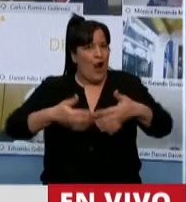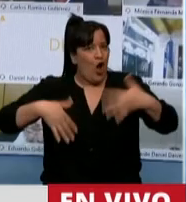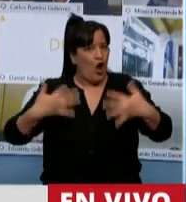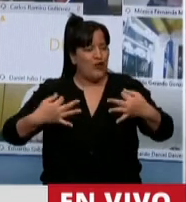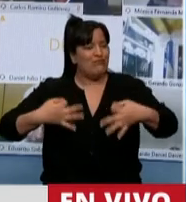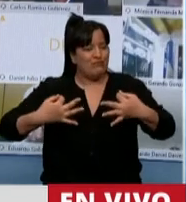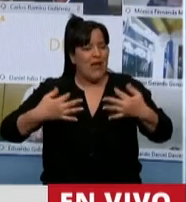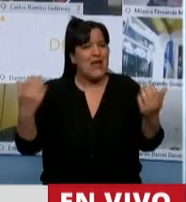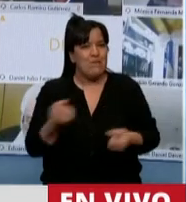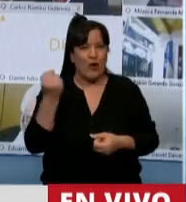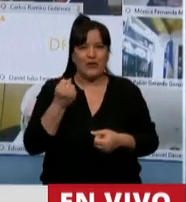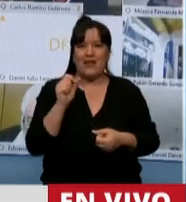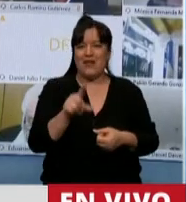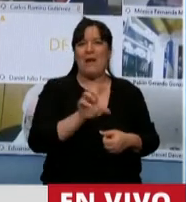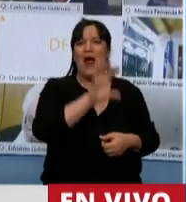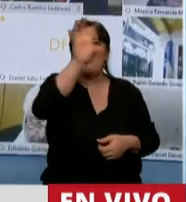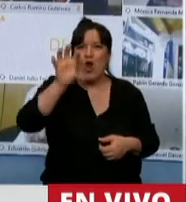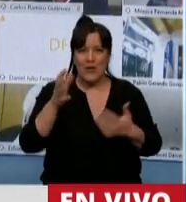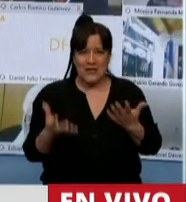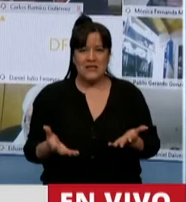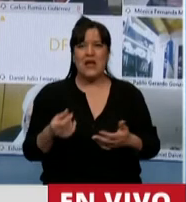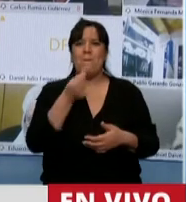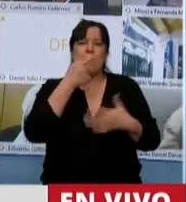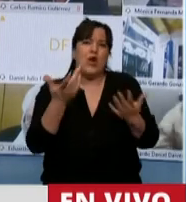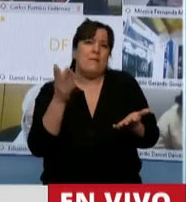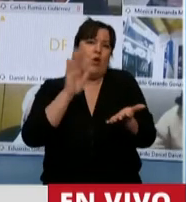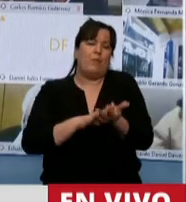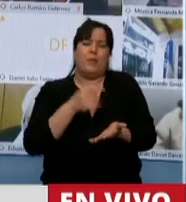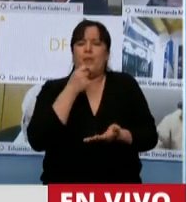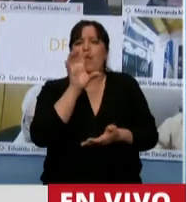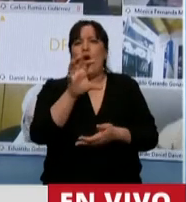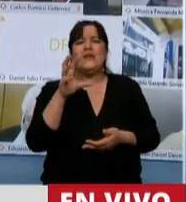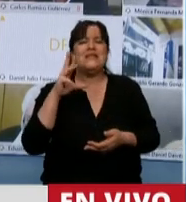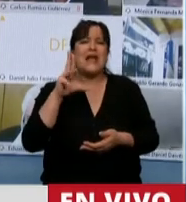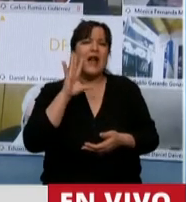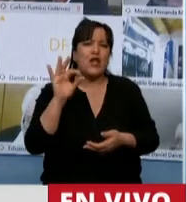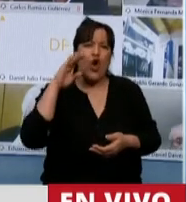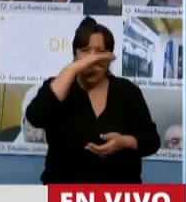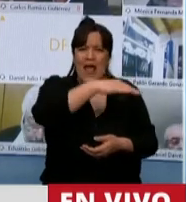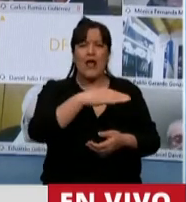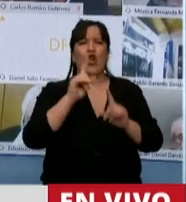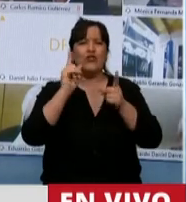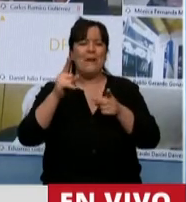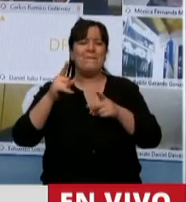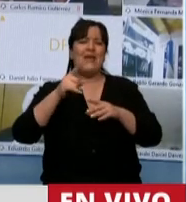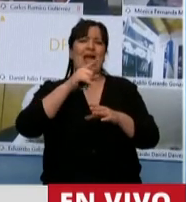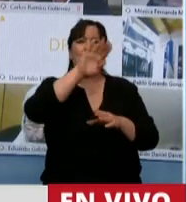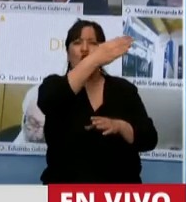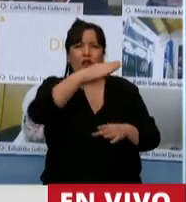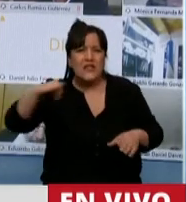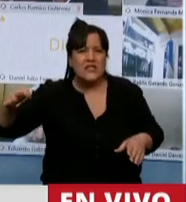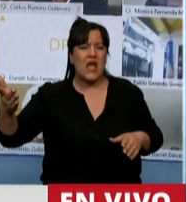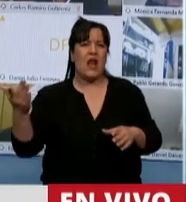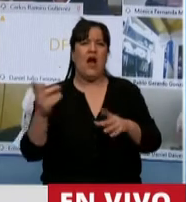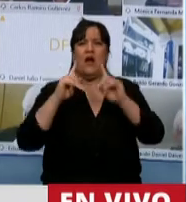agregado para nuestras provincias como es el caso de la provincia del Río Negro y toda la zona cordillera como también